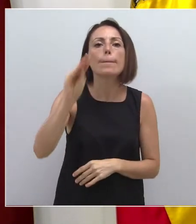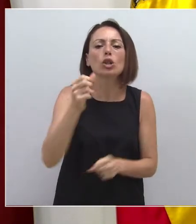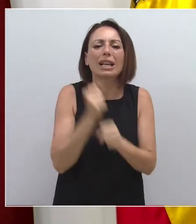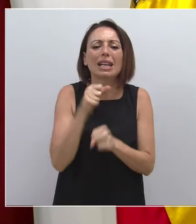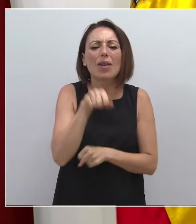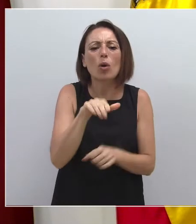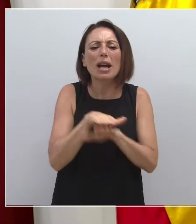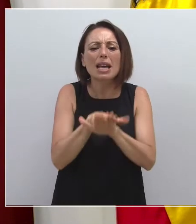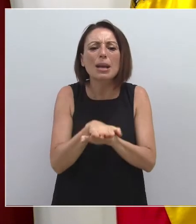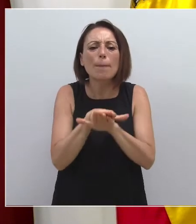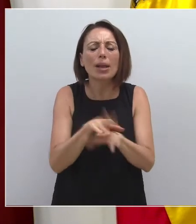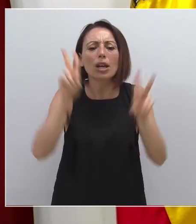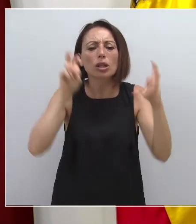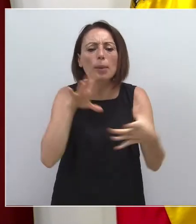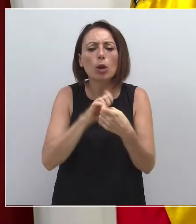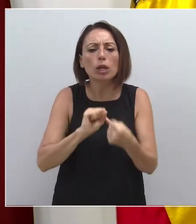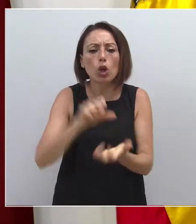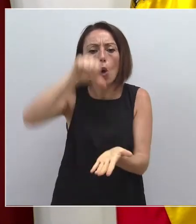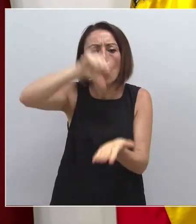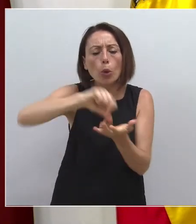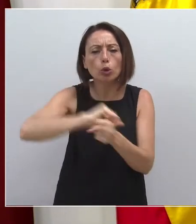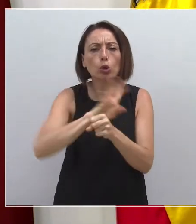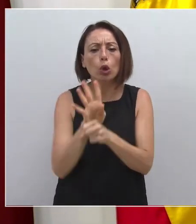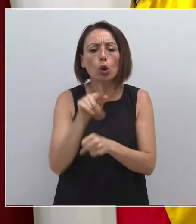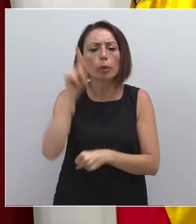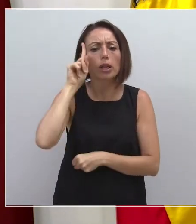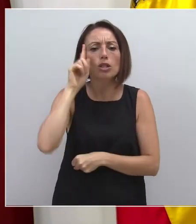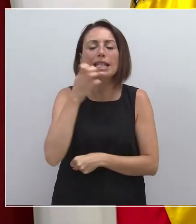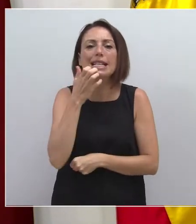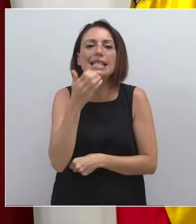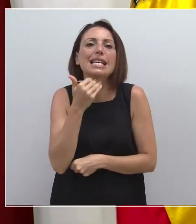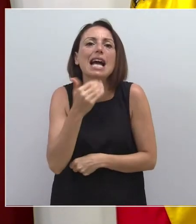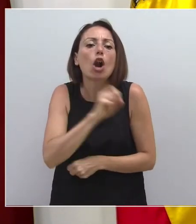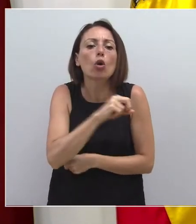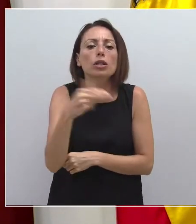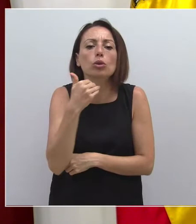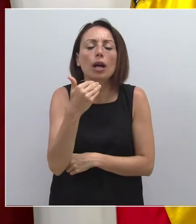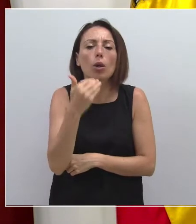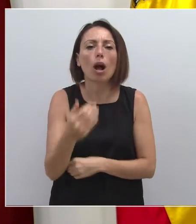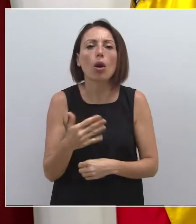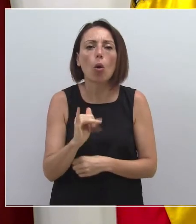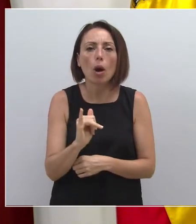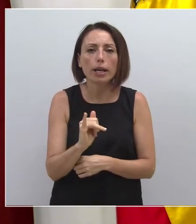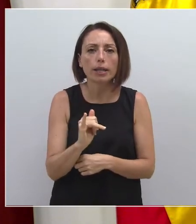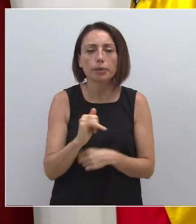Mazarrón del punto COVID que se ha instalado? No sé si ya tienen algún tipo de resultado más concreto y de